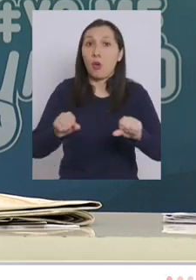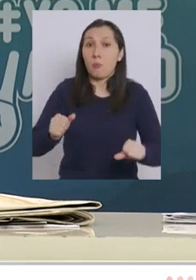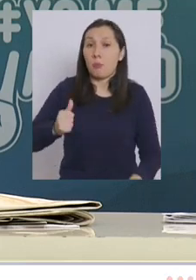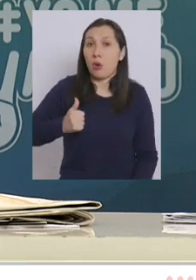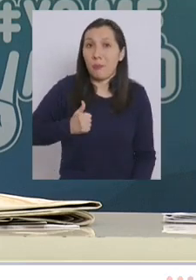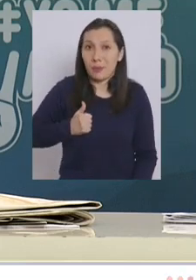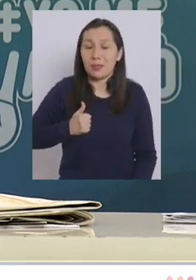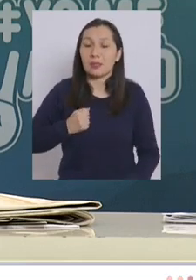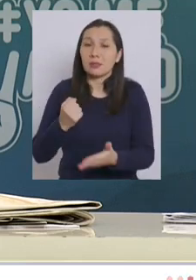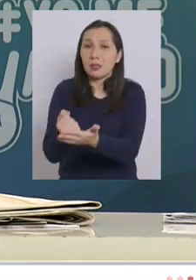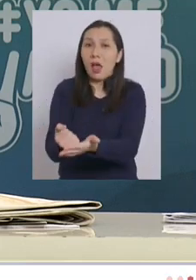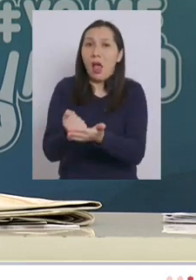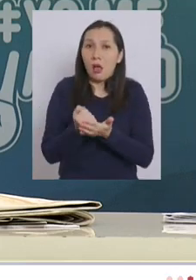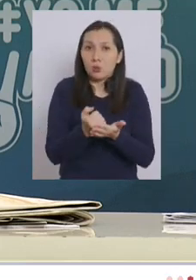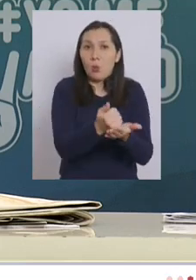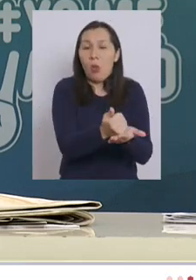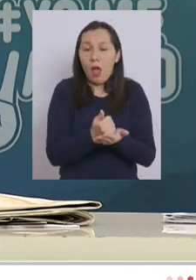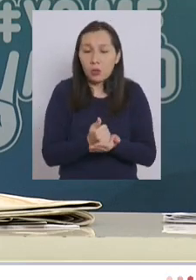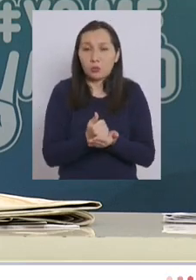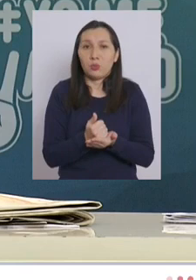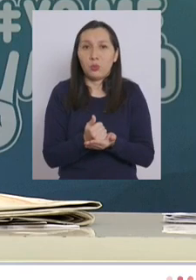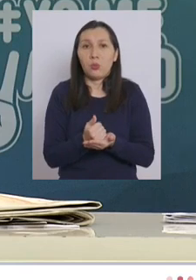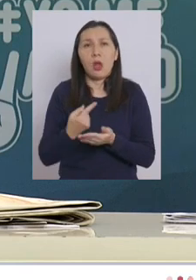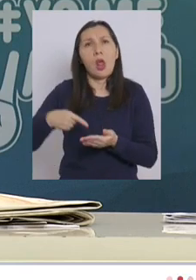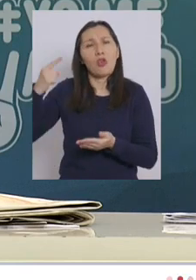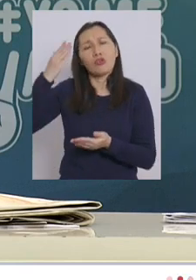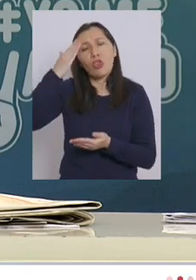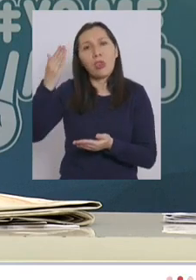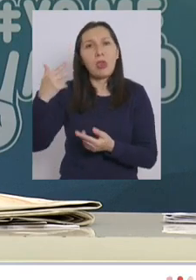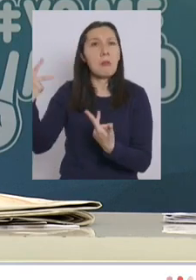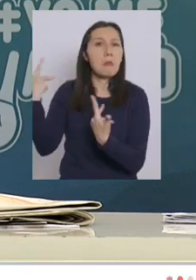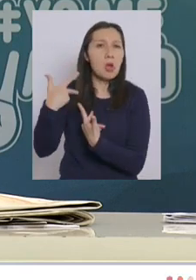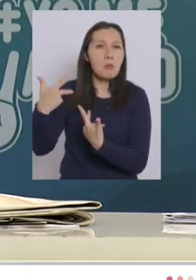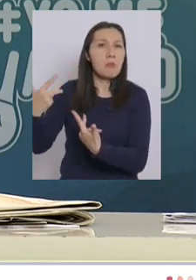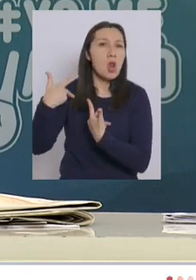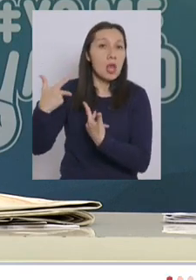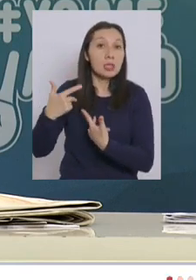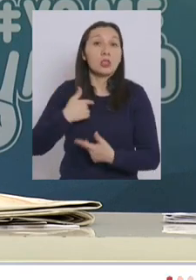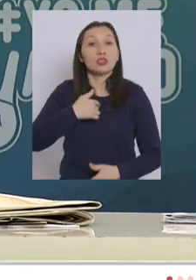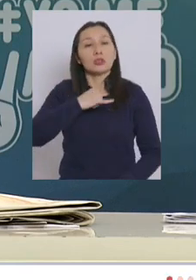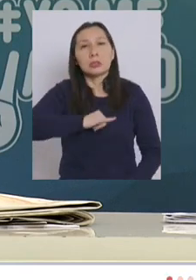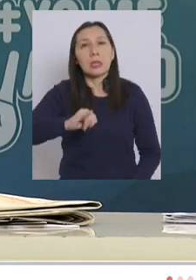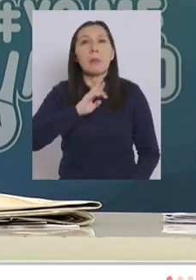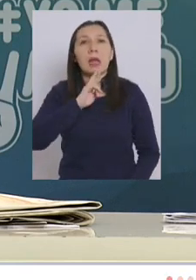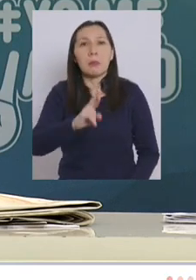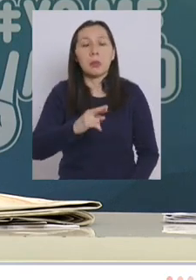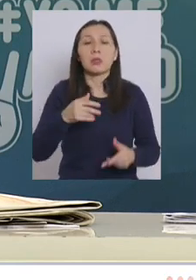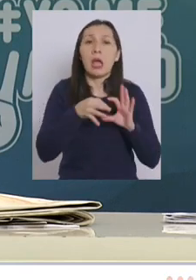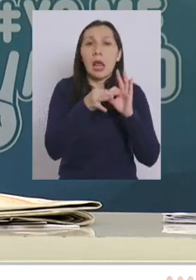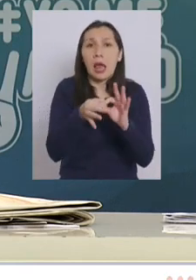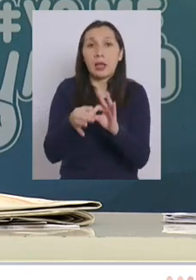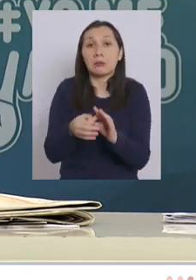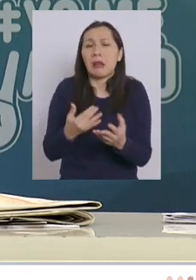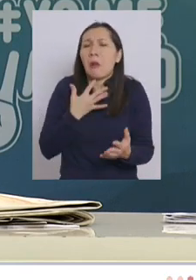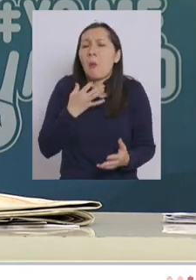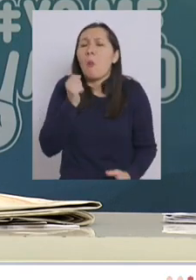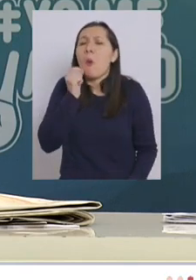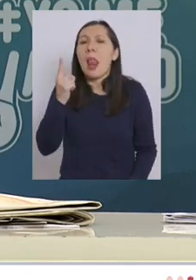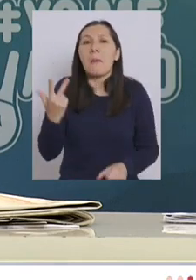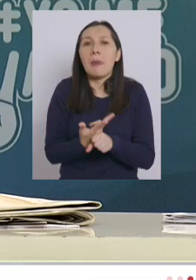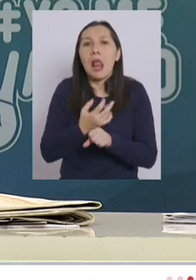la colaboración el otro día me molestaron por esto por agradecer no sé qué más lo tiene de agradecer